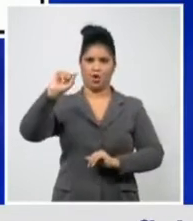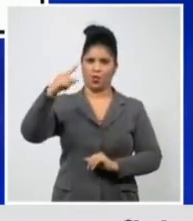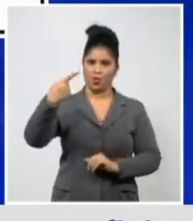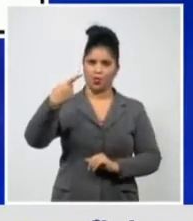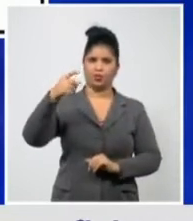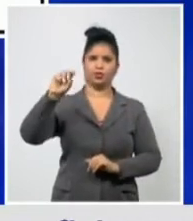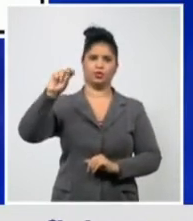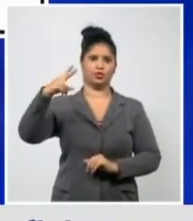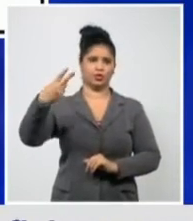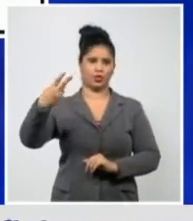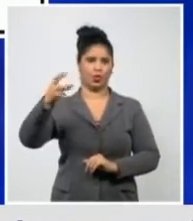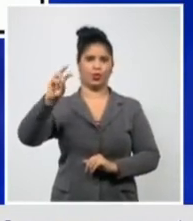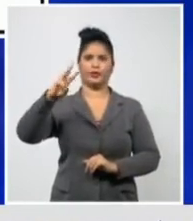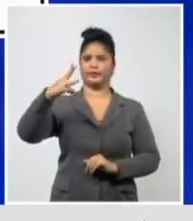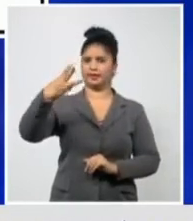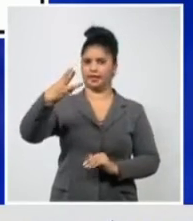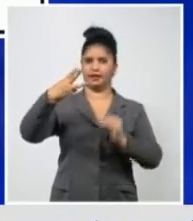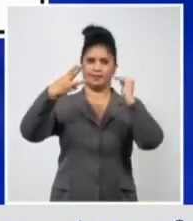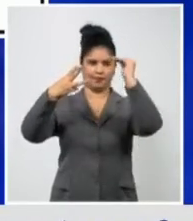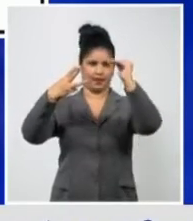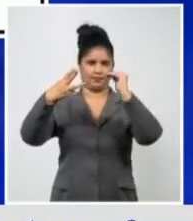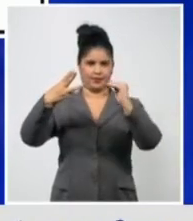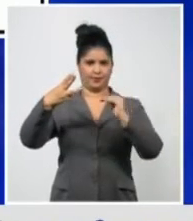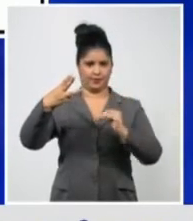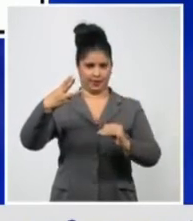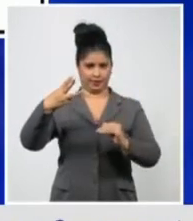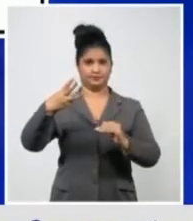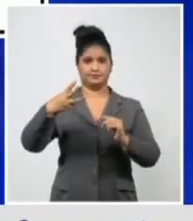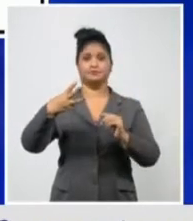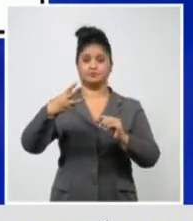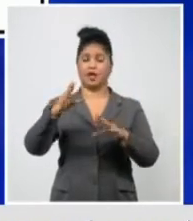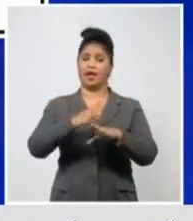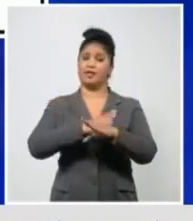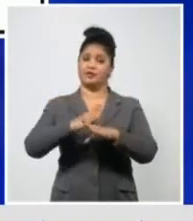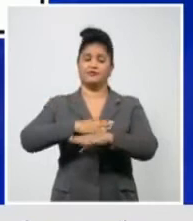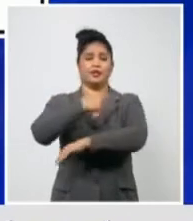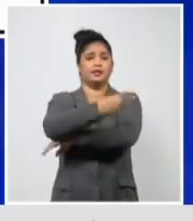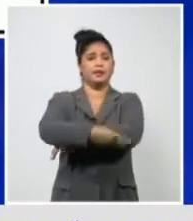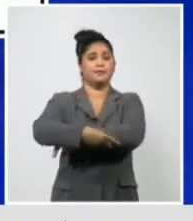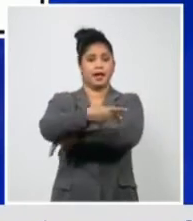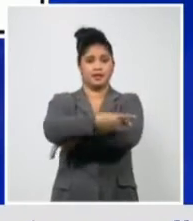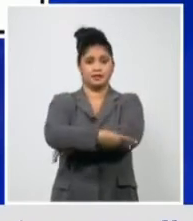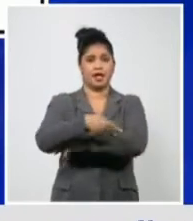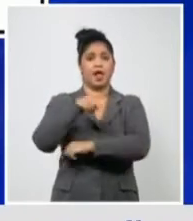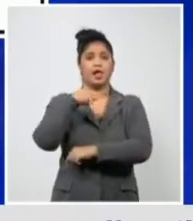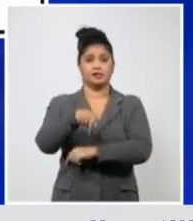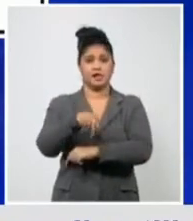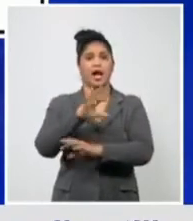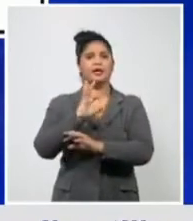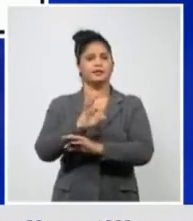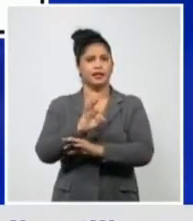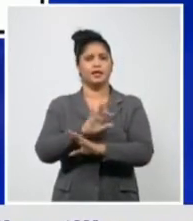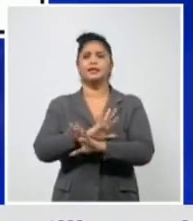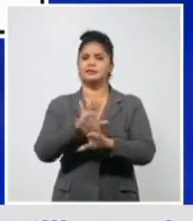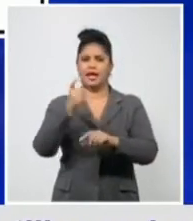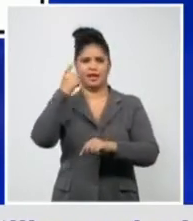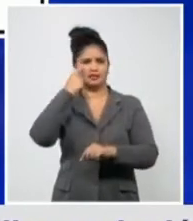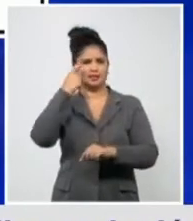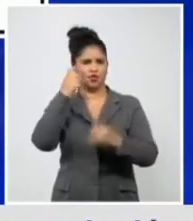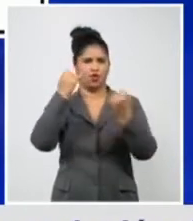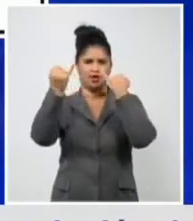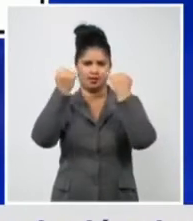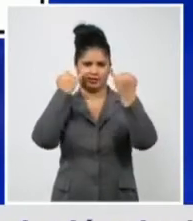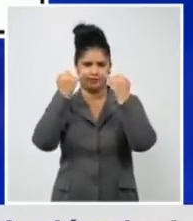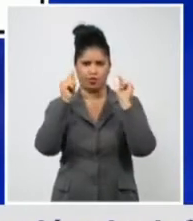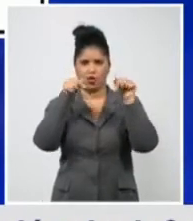el doctor Durán se refería a ella, la variante detectada en Sudáfrica y, más recientemente, una variante detectada en Brasil.